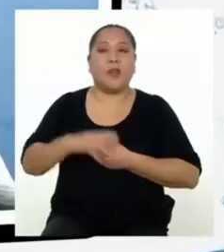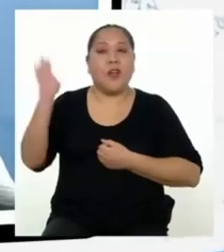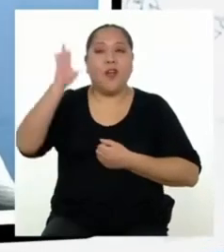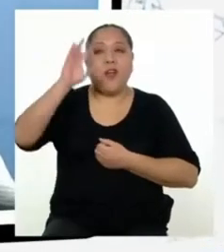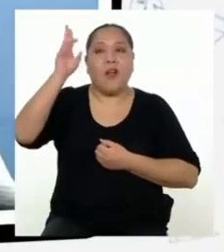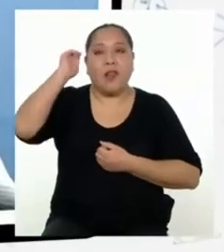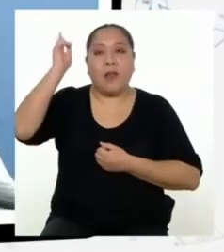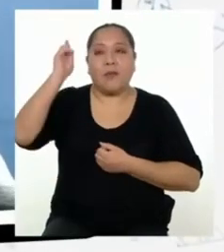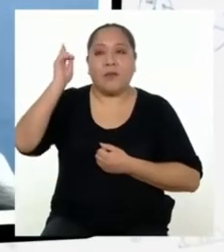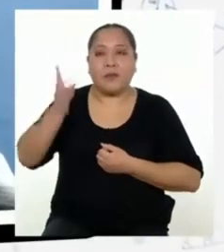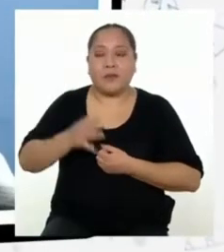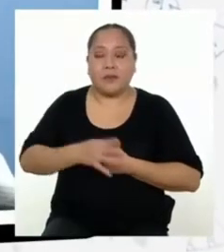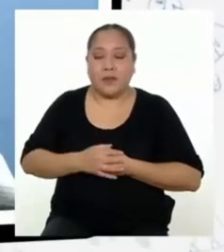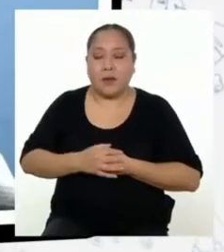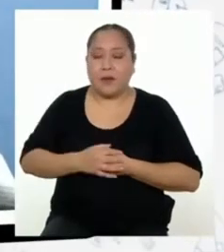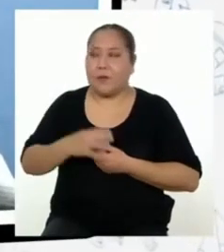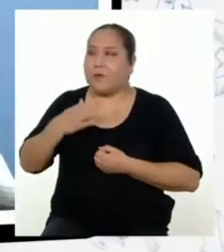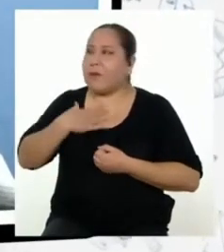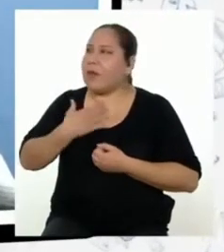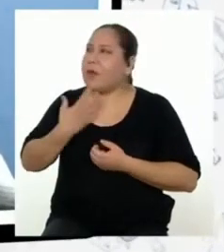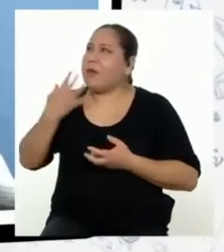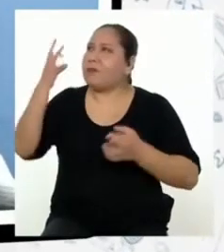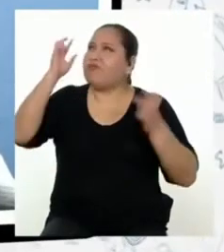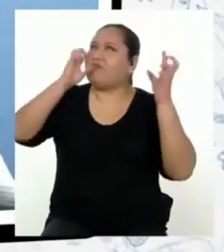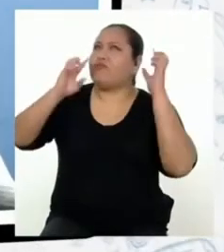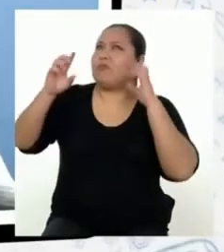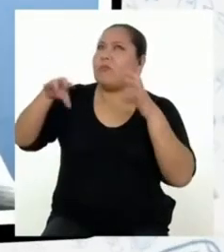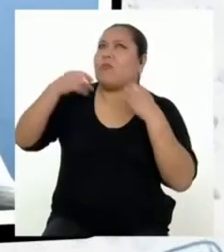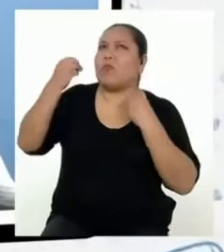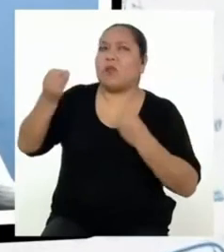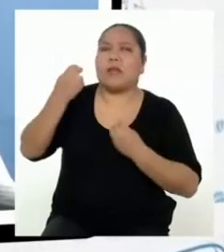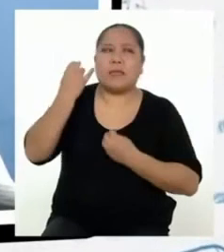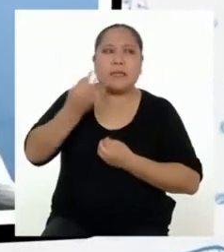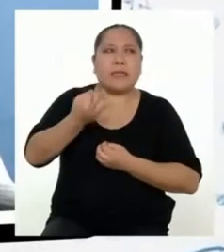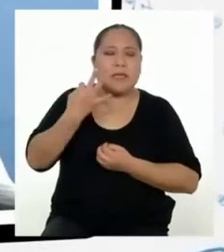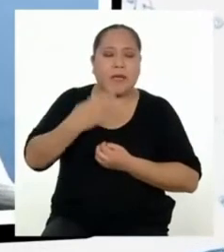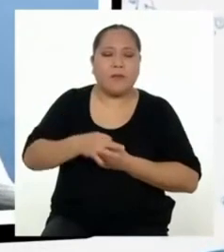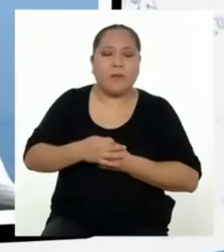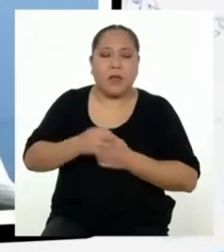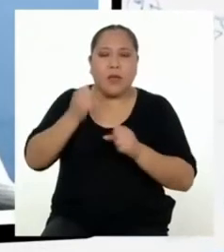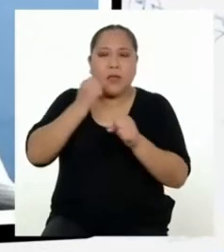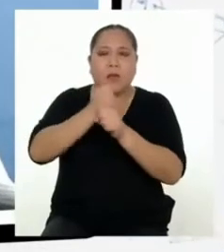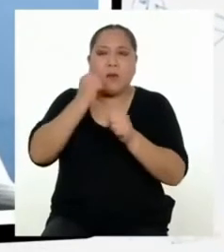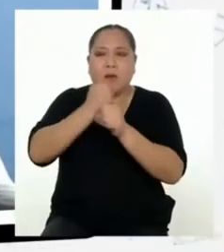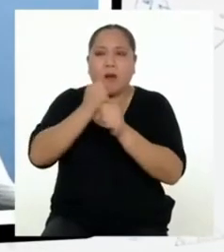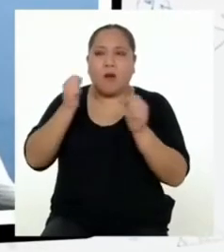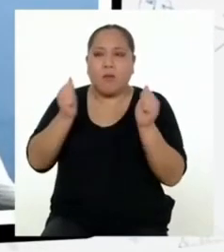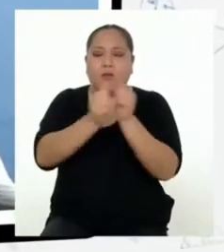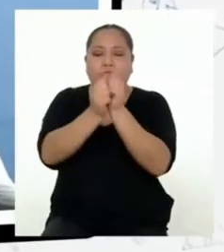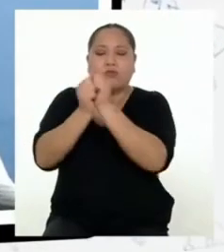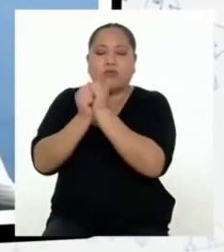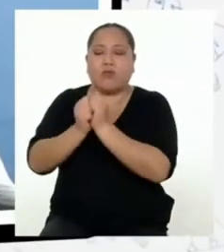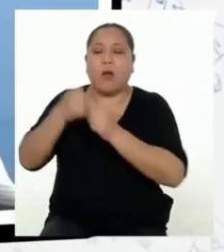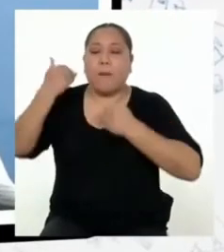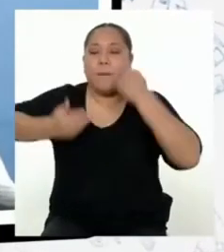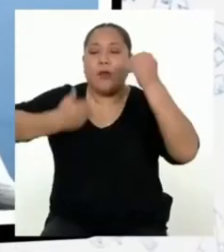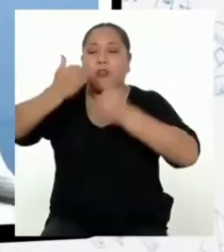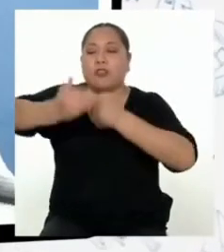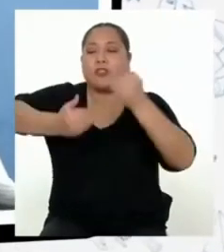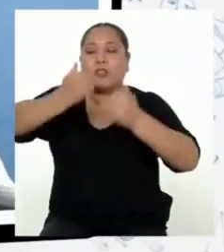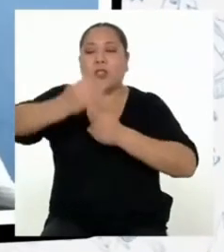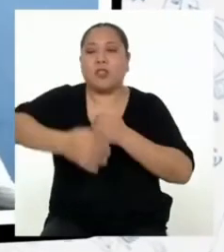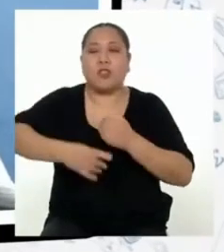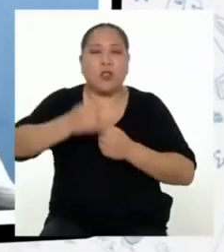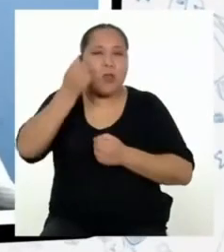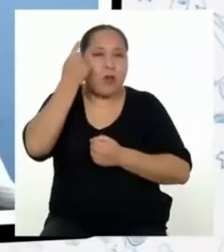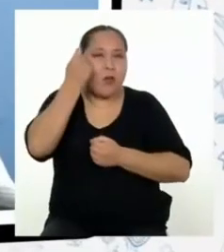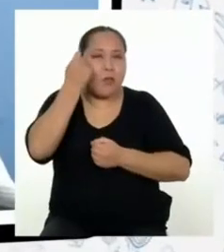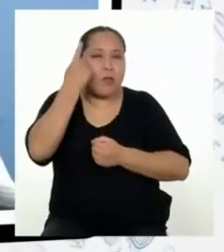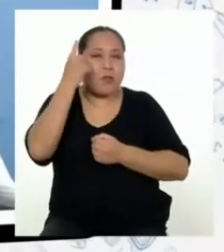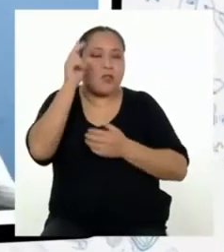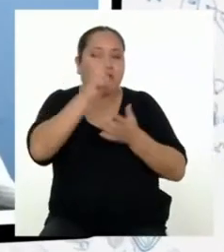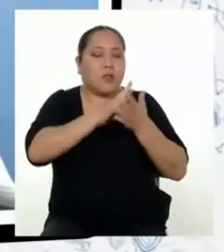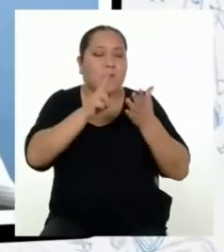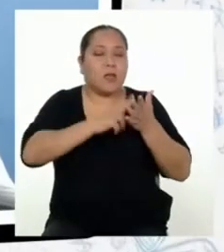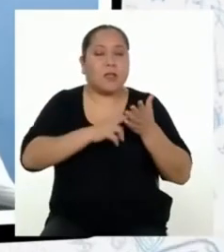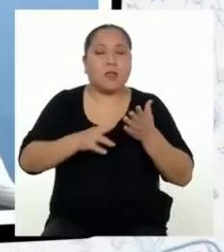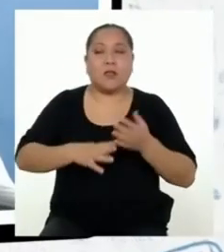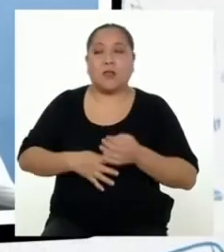Hola, profesora. Mi duda es, ¿por qué siempre trabajamos juntos en nuestro proceso de comprensión de texto y de escritura?